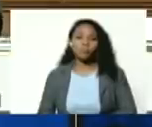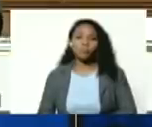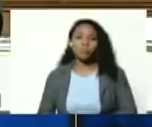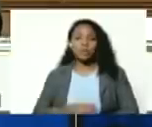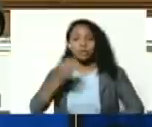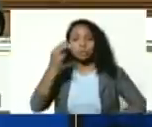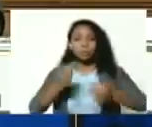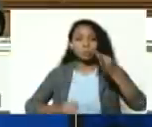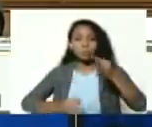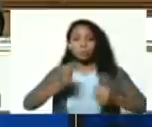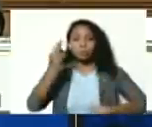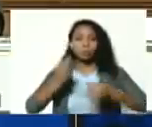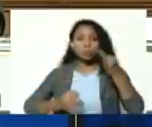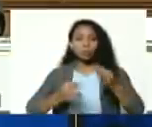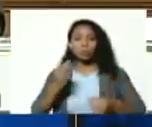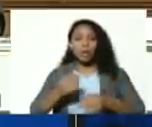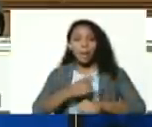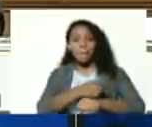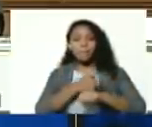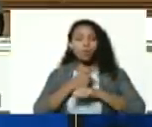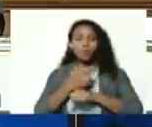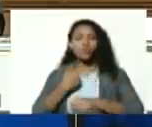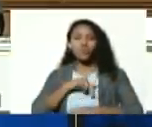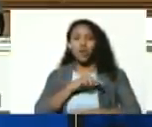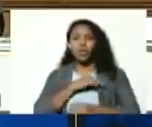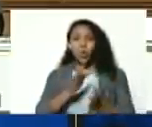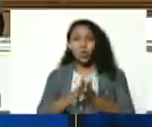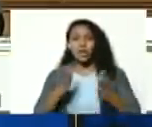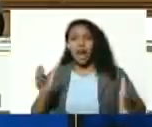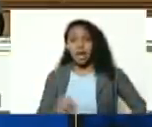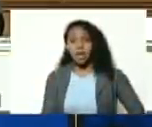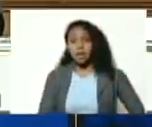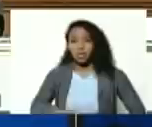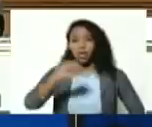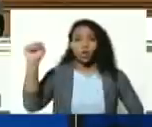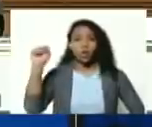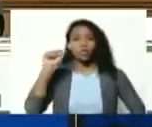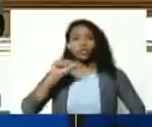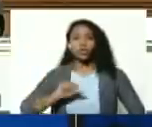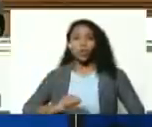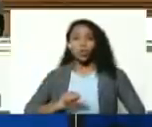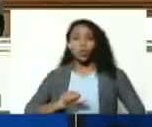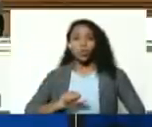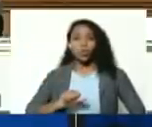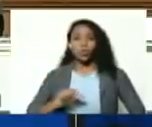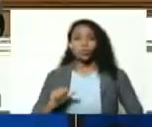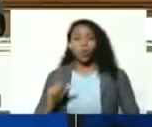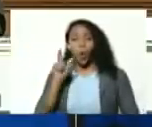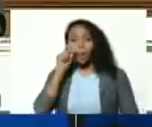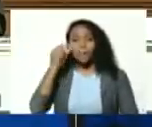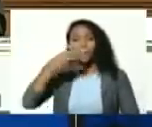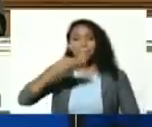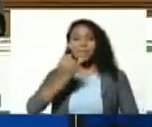enjuiciamiento y fusilamiento de nuestro gran libertador del sur Manuel Piar